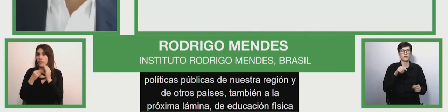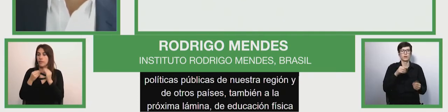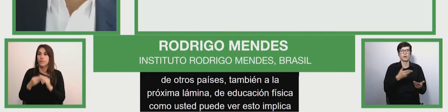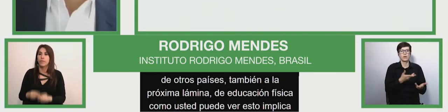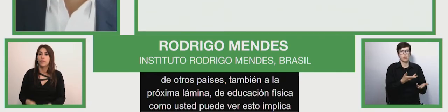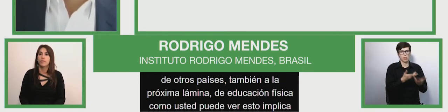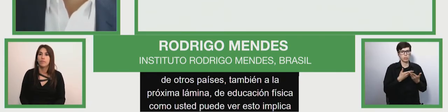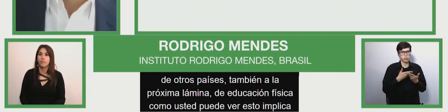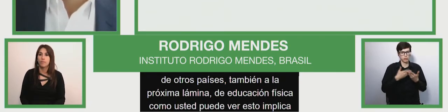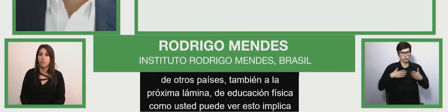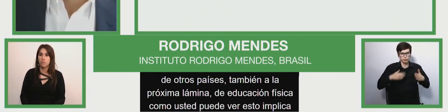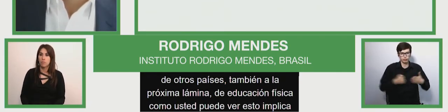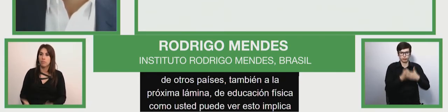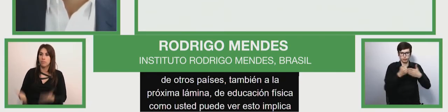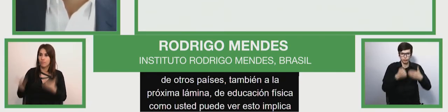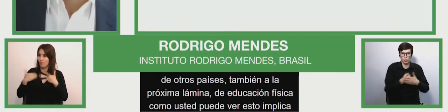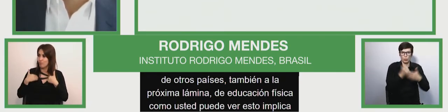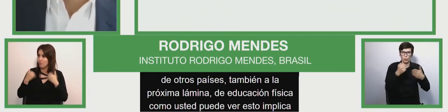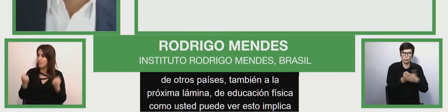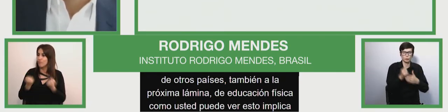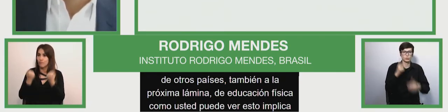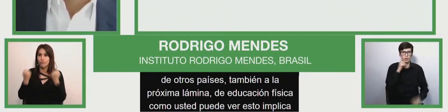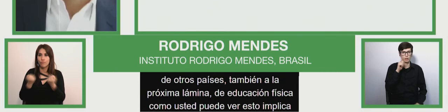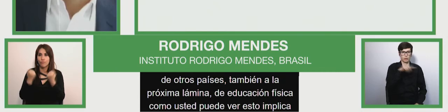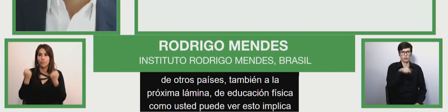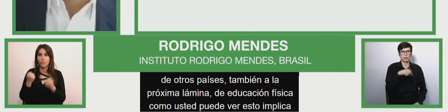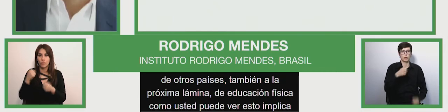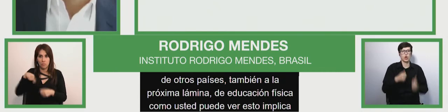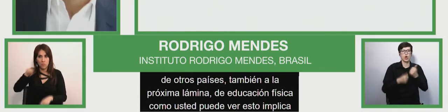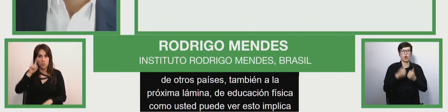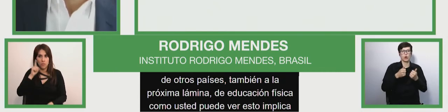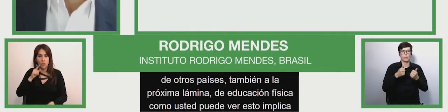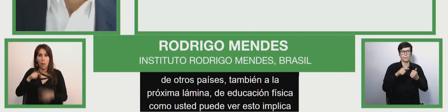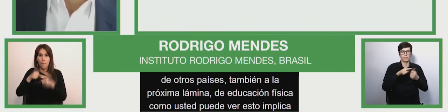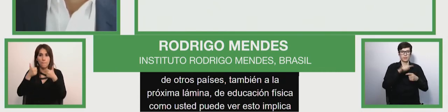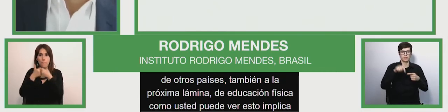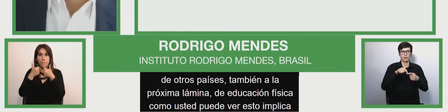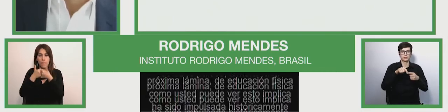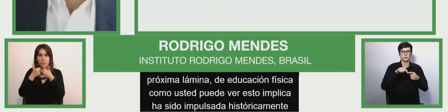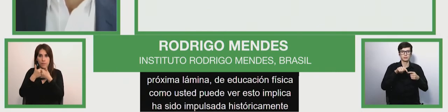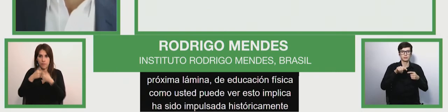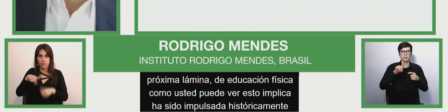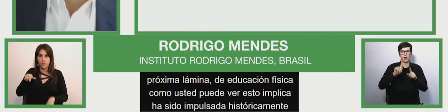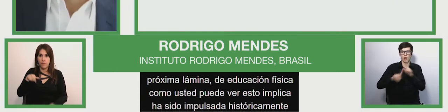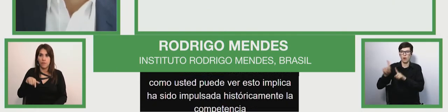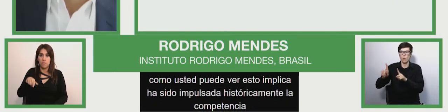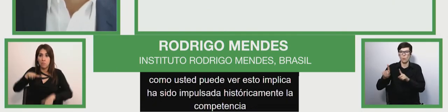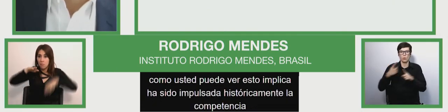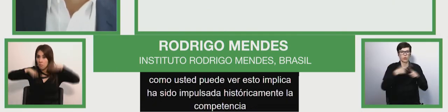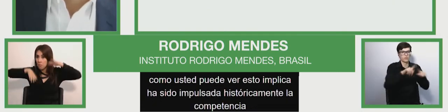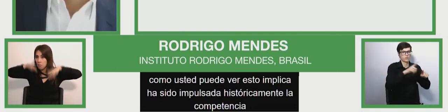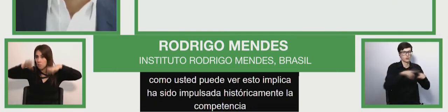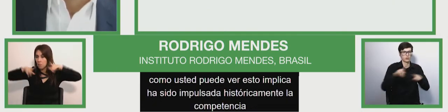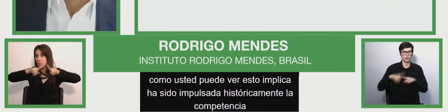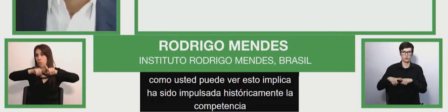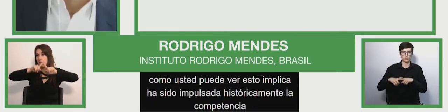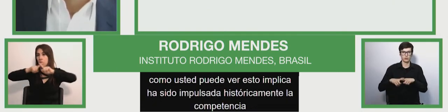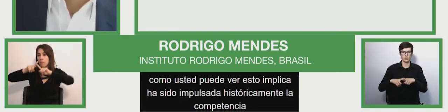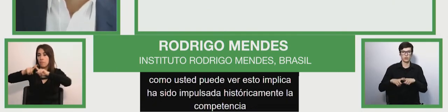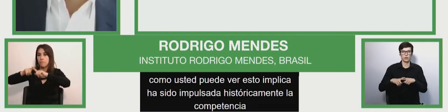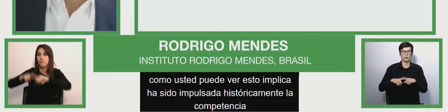impulsada históricamente por la competencia ya aplicadas no que